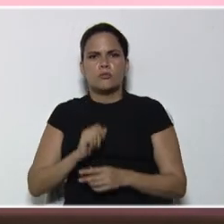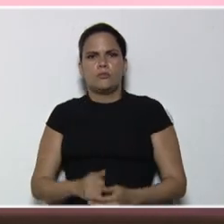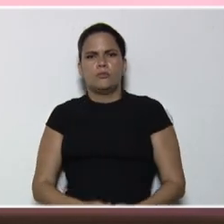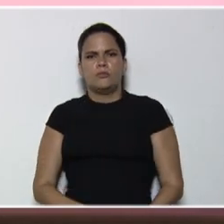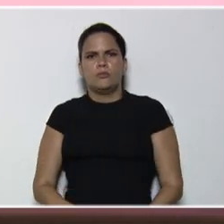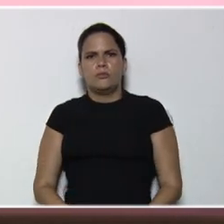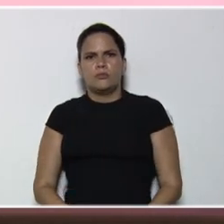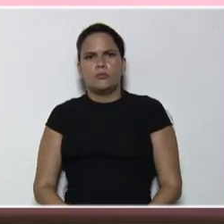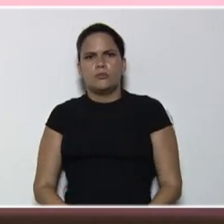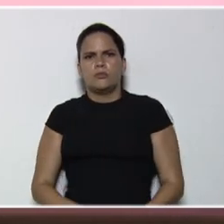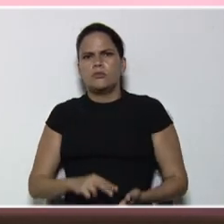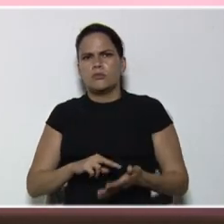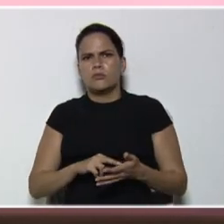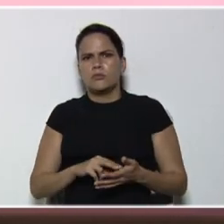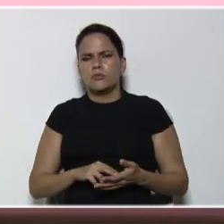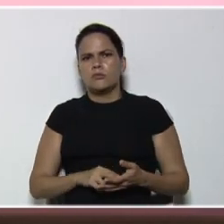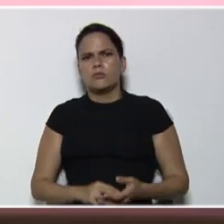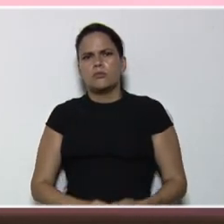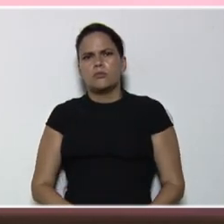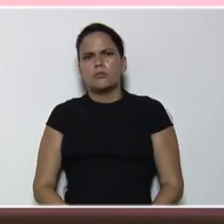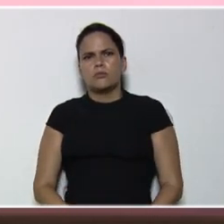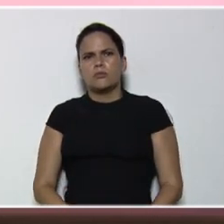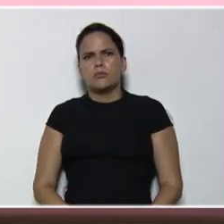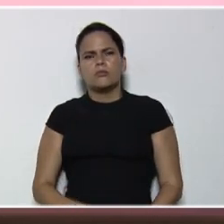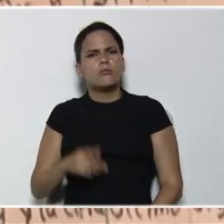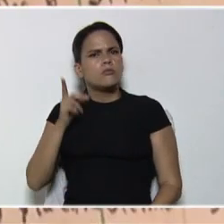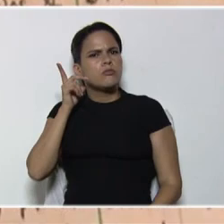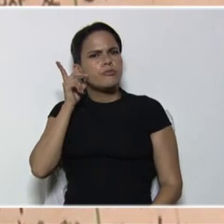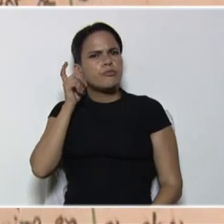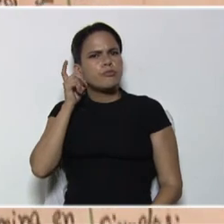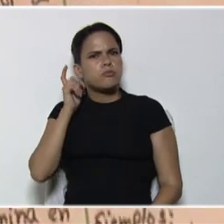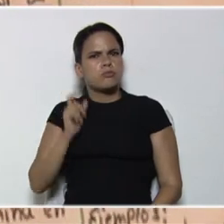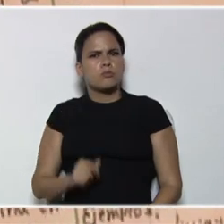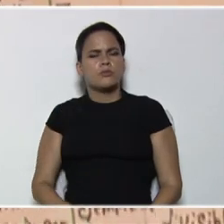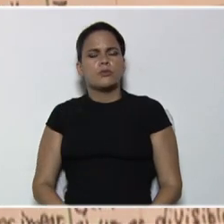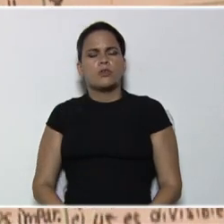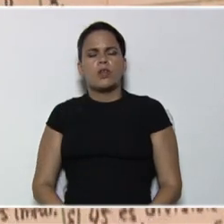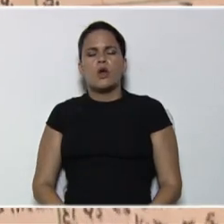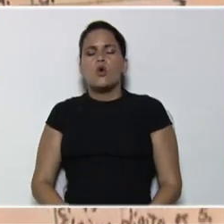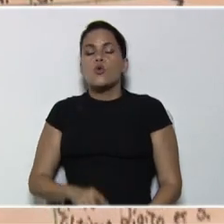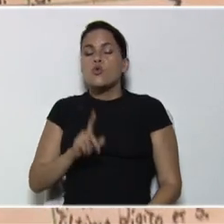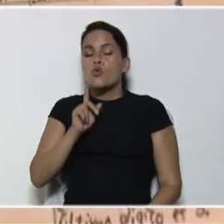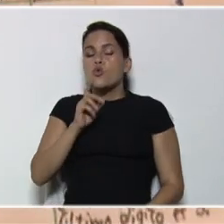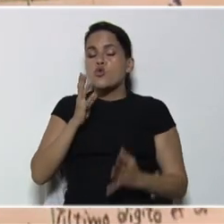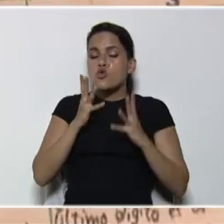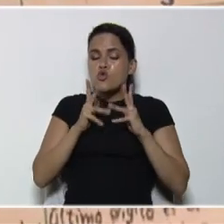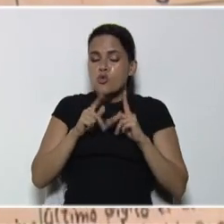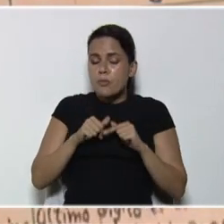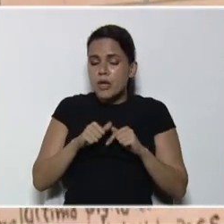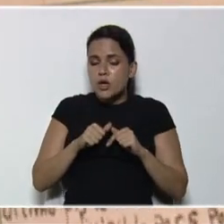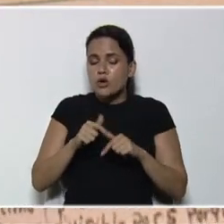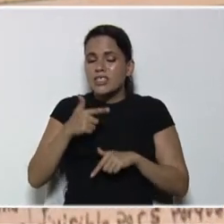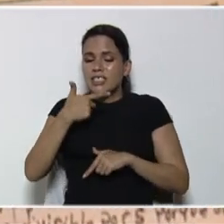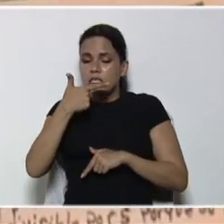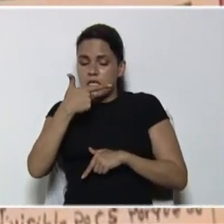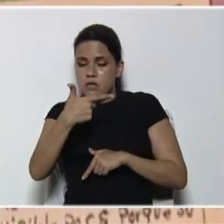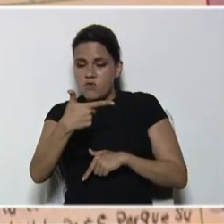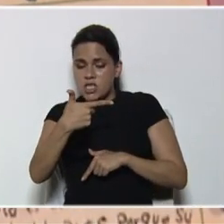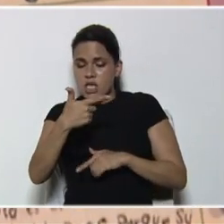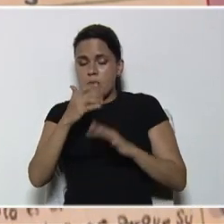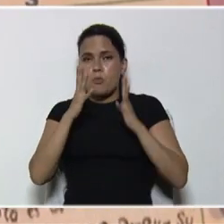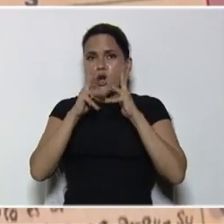es decir, es por ese número, escuche, un número, divisible, por el número dos,